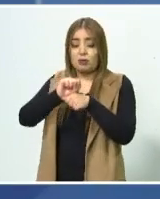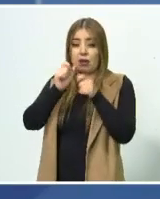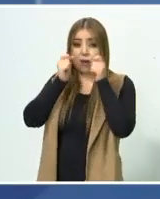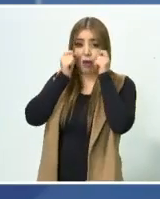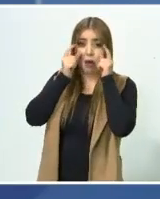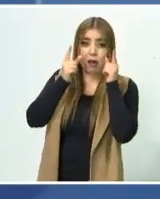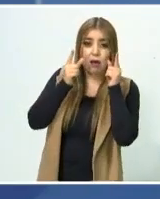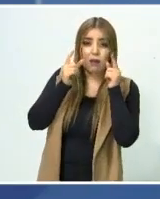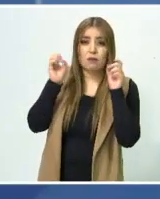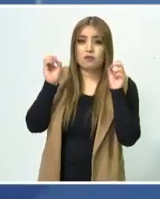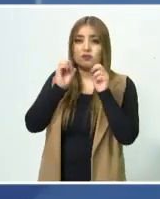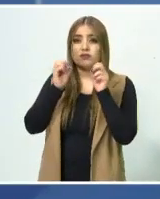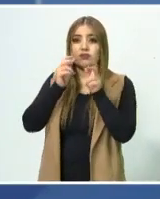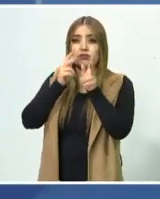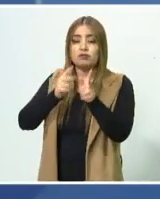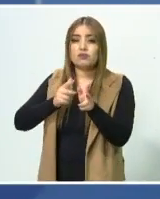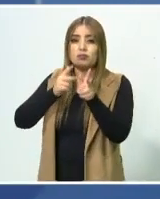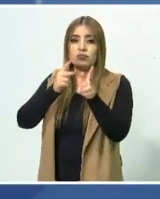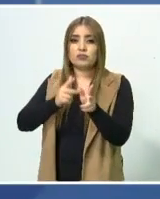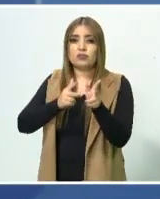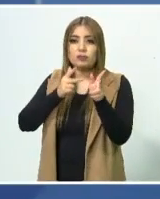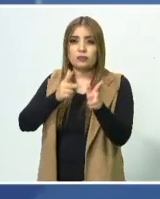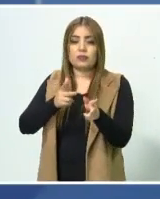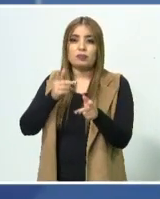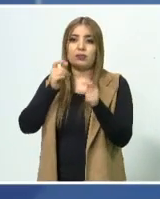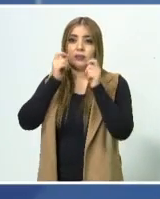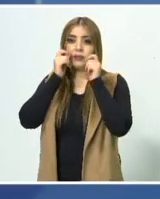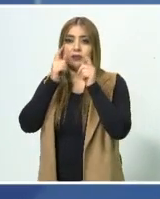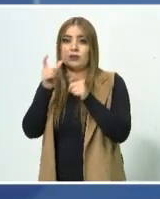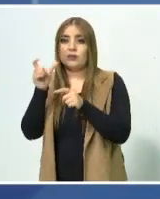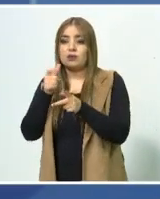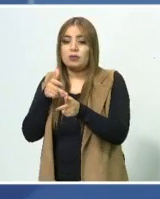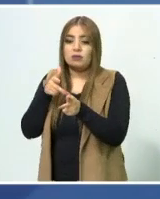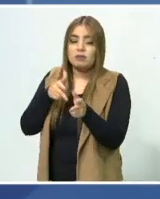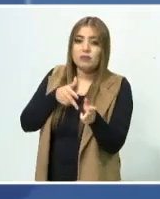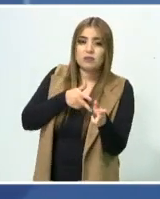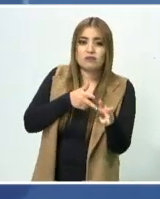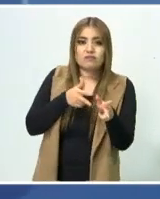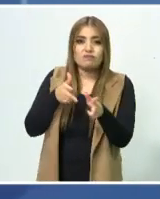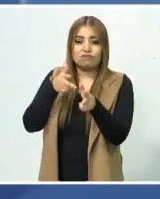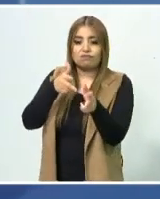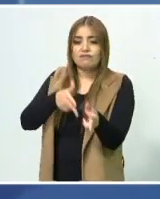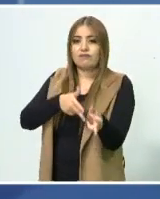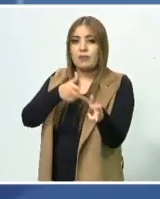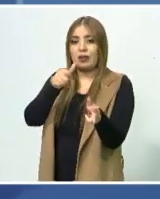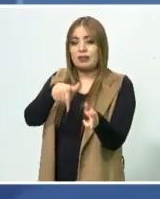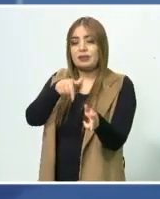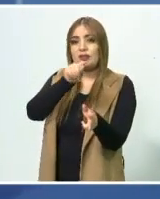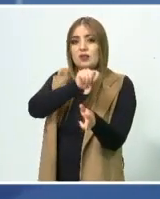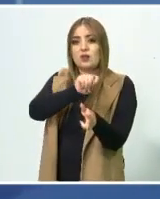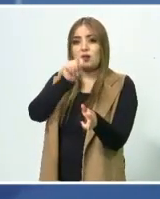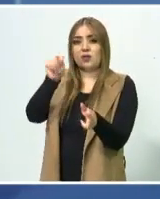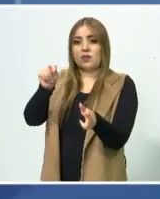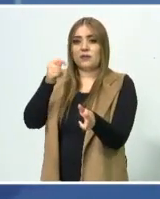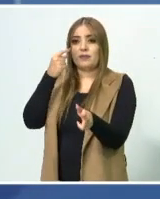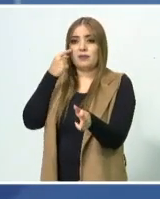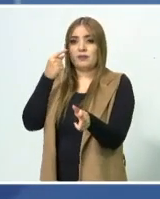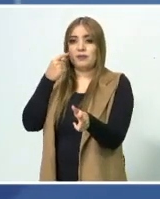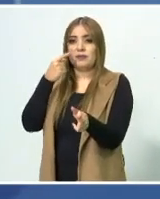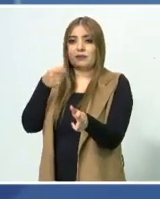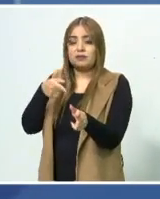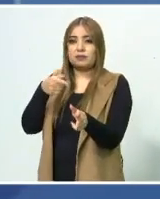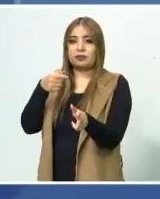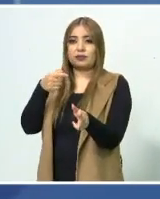antes de llegar a Torreón. Y pues agarrando el tren, ya para bajarme acá,